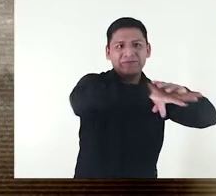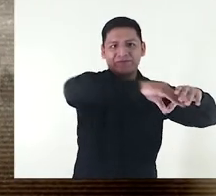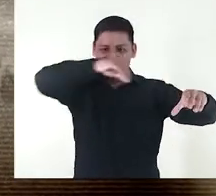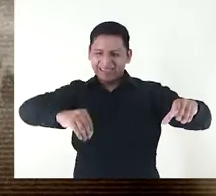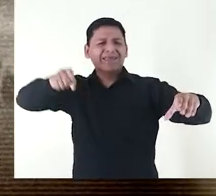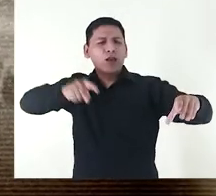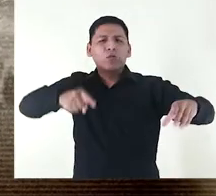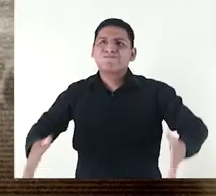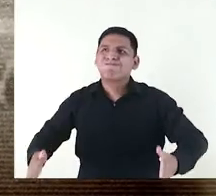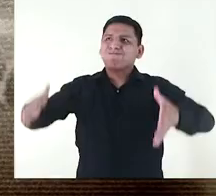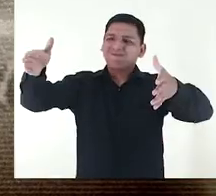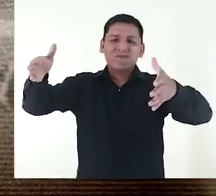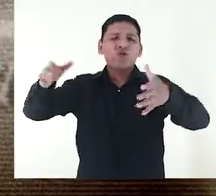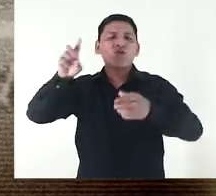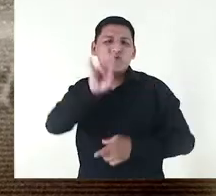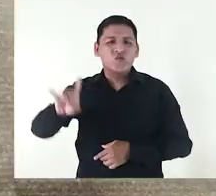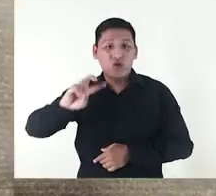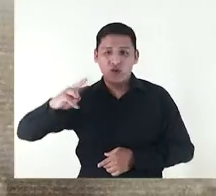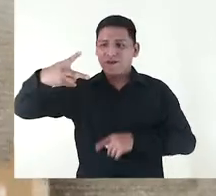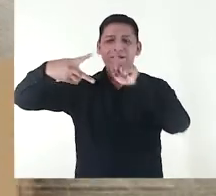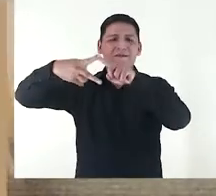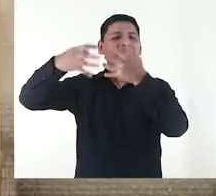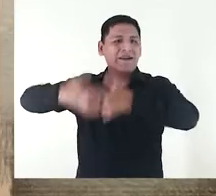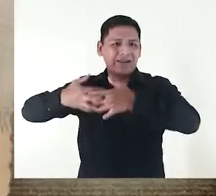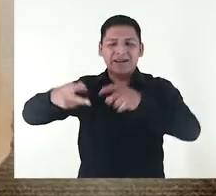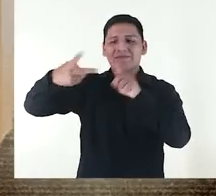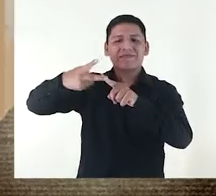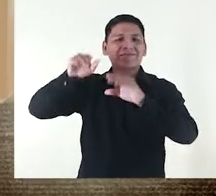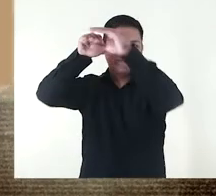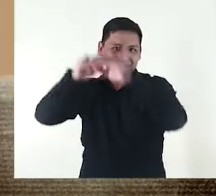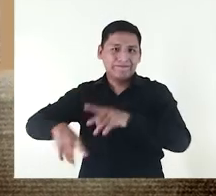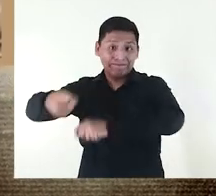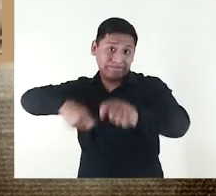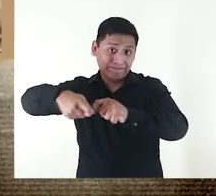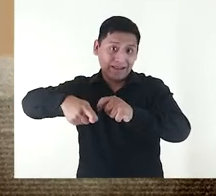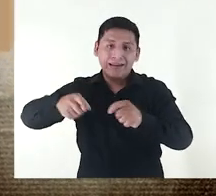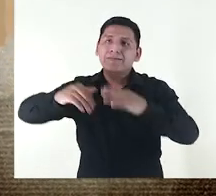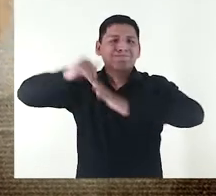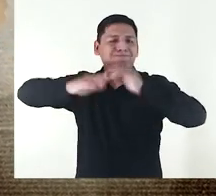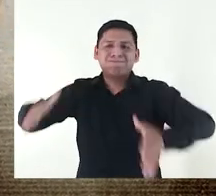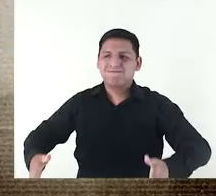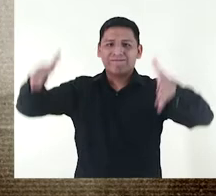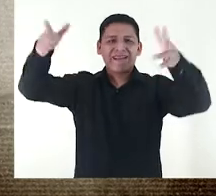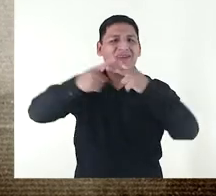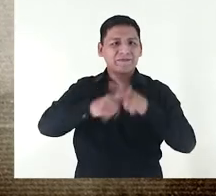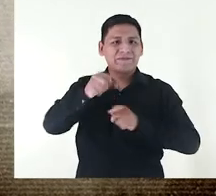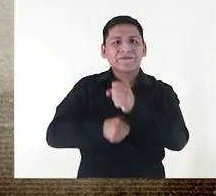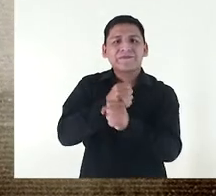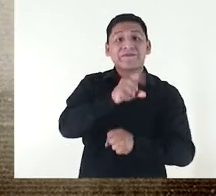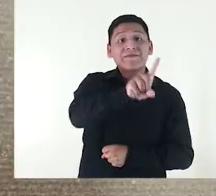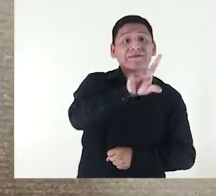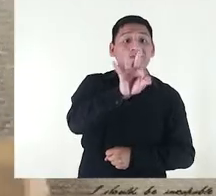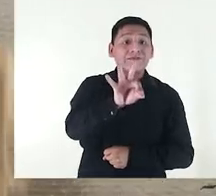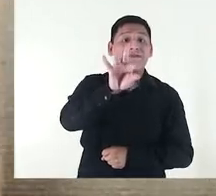de la ciudad necesitaba un local de uso mixto que funcionara como fábrica y almacén de venta. Por tal motivo, el edificio fue construido a